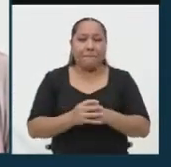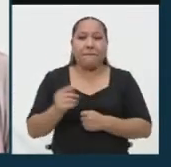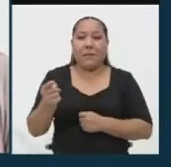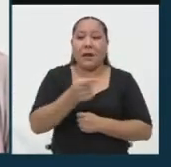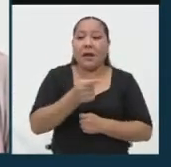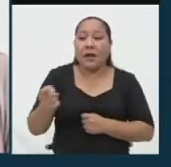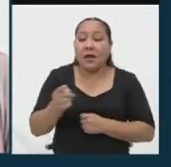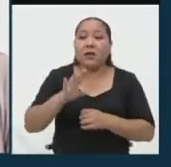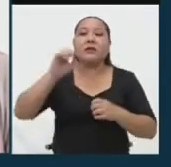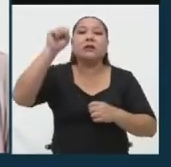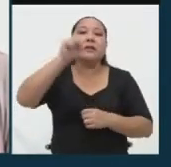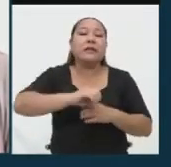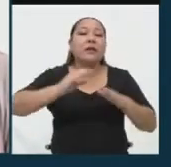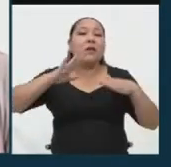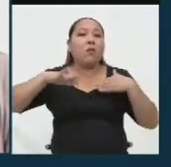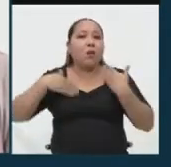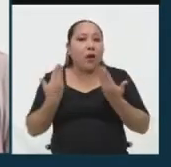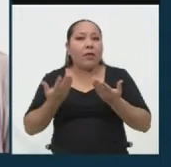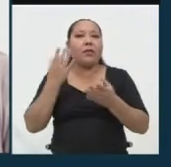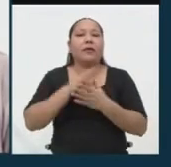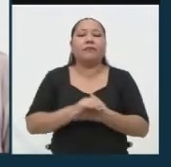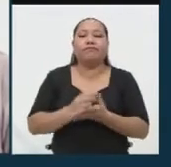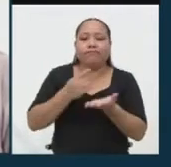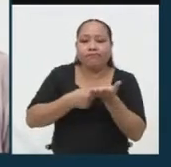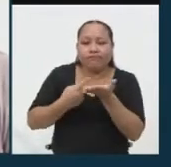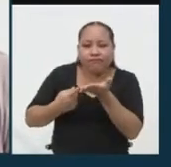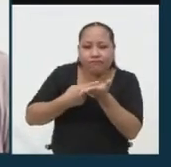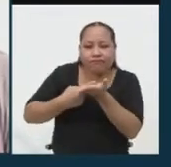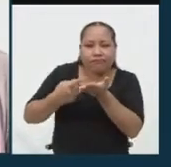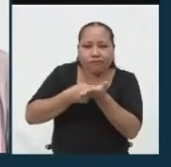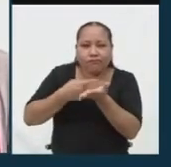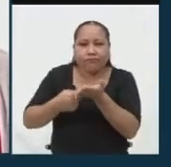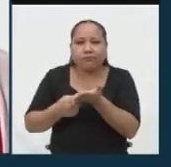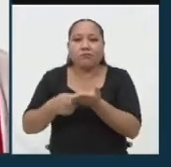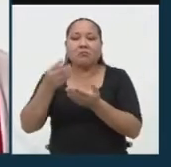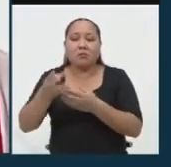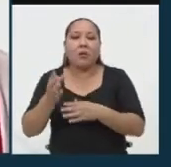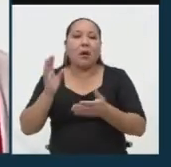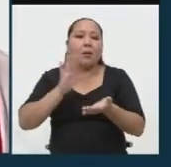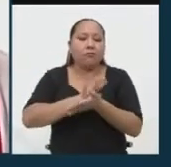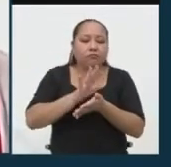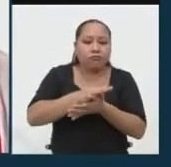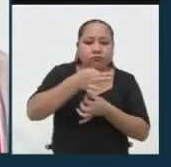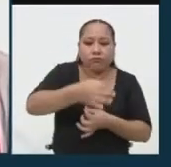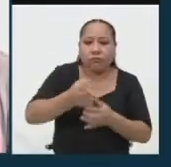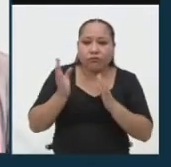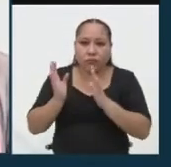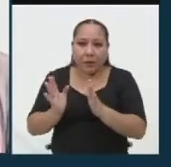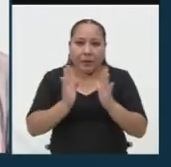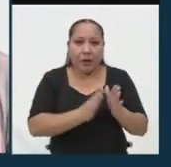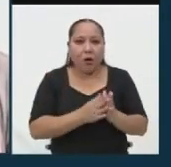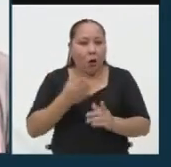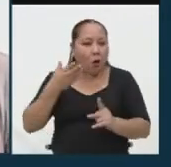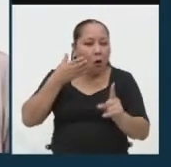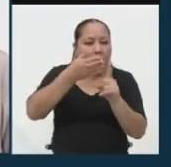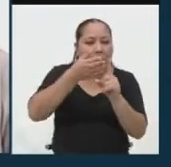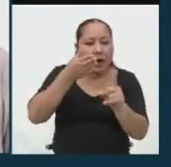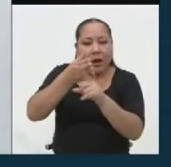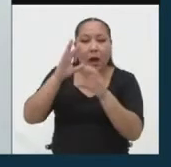que ellos puedan de una u otra forma tramitar o acudir a las instituciones